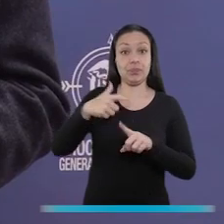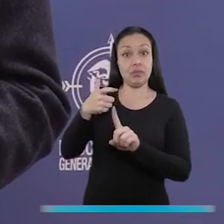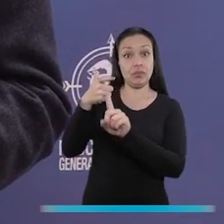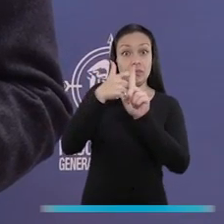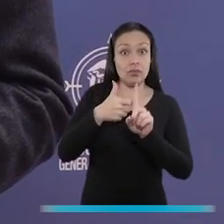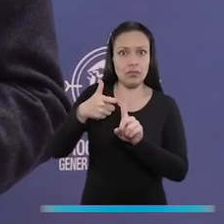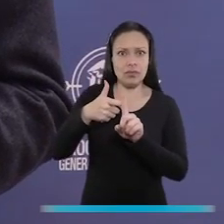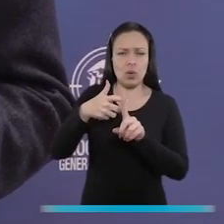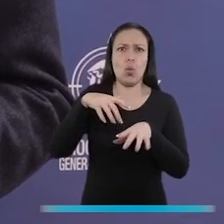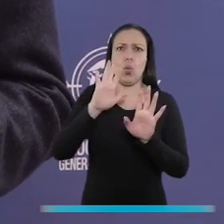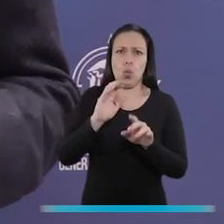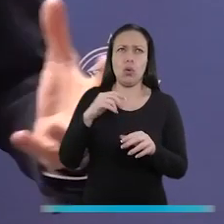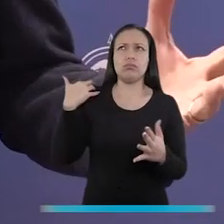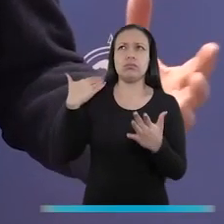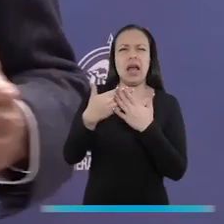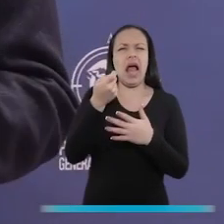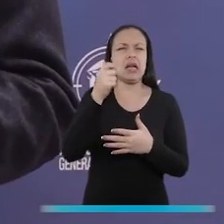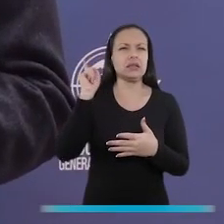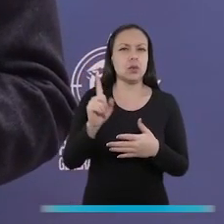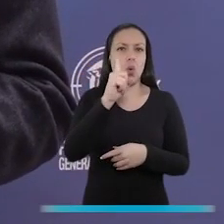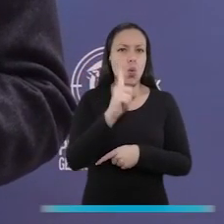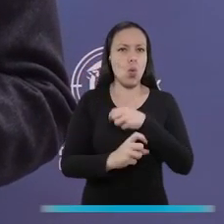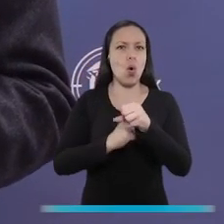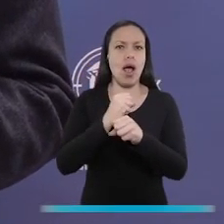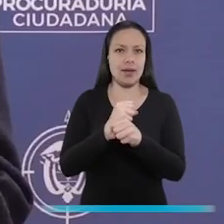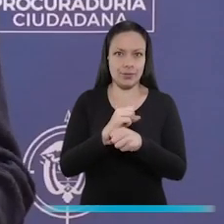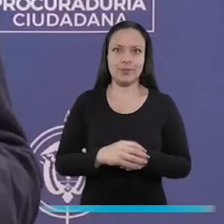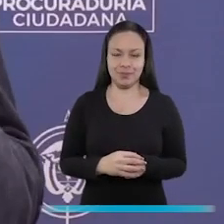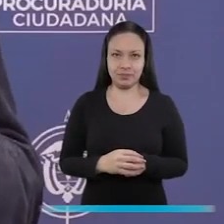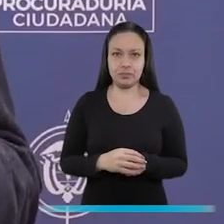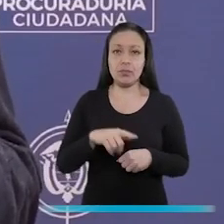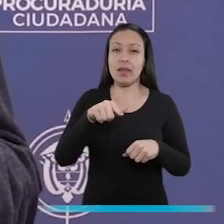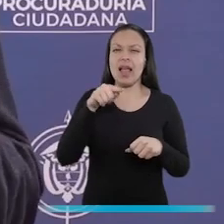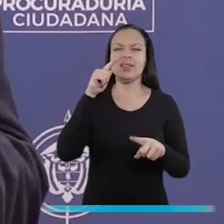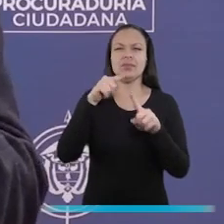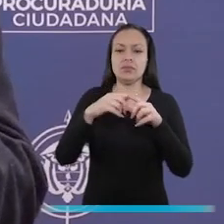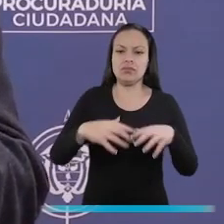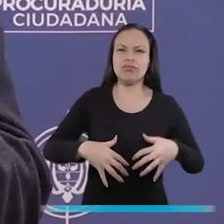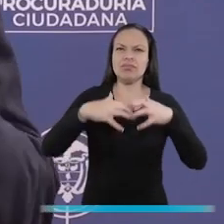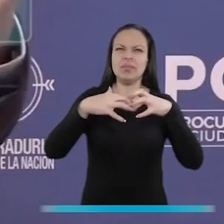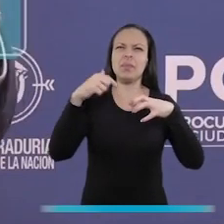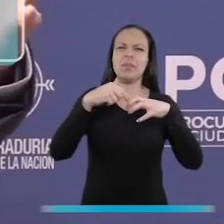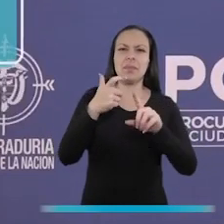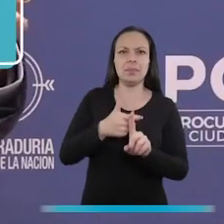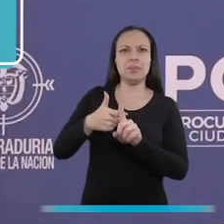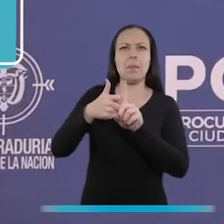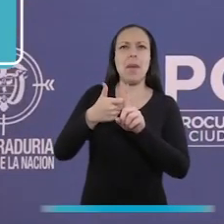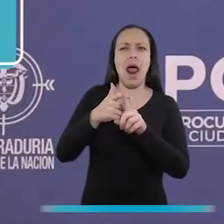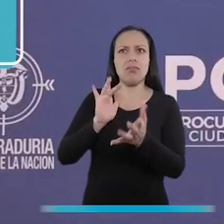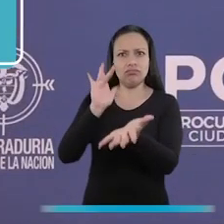parte de la Procuraduría General de la Nación. Esto lleva funcionando más de un año y constituye la forma de que llegue la